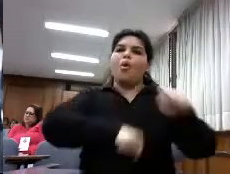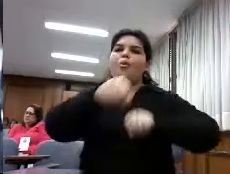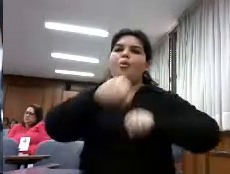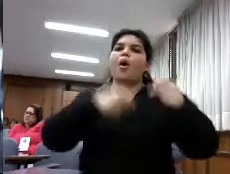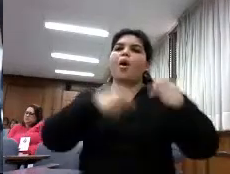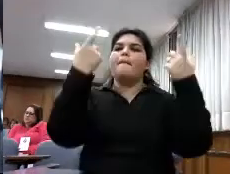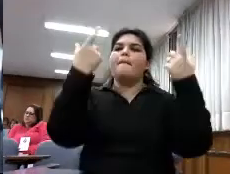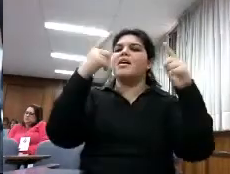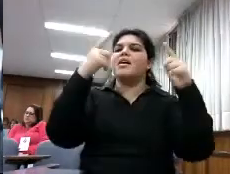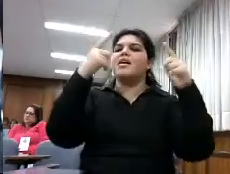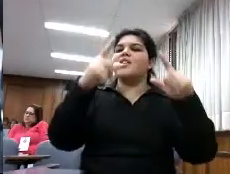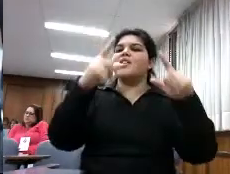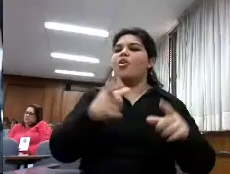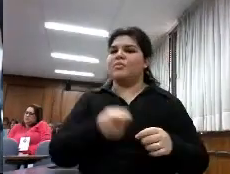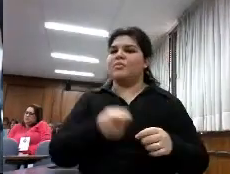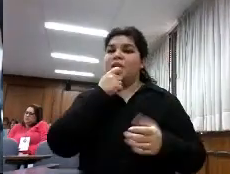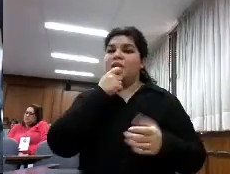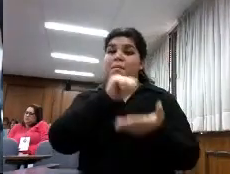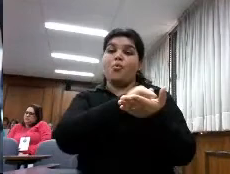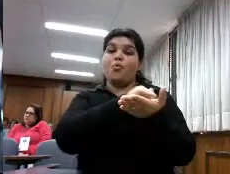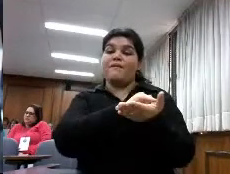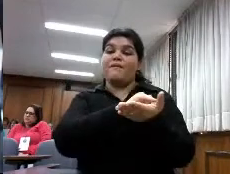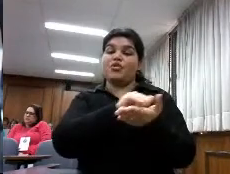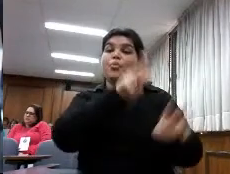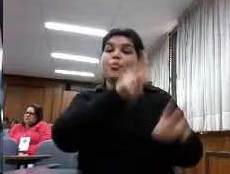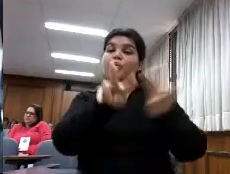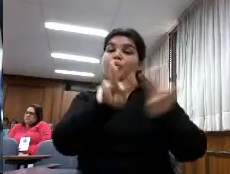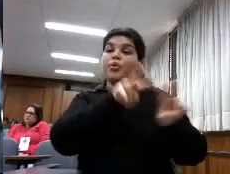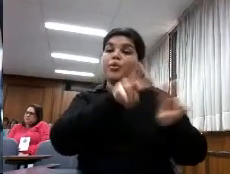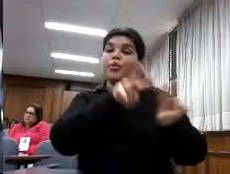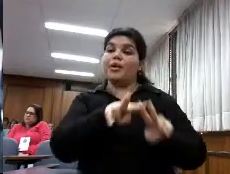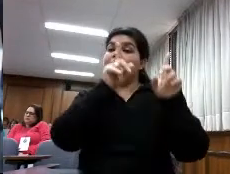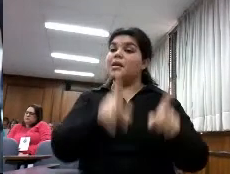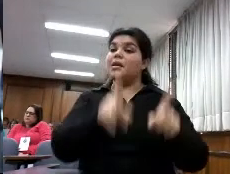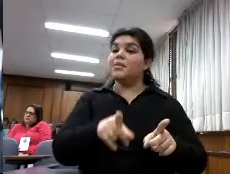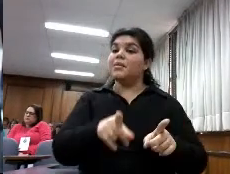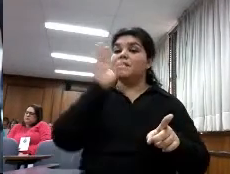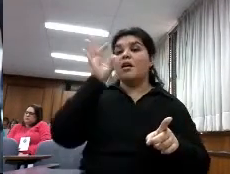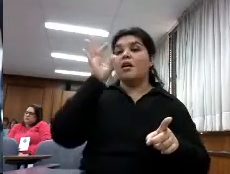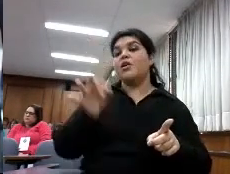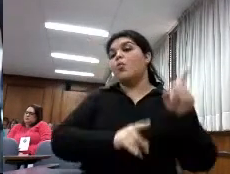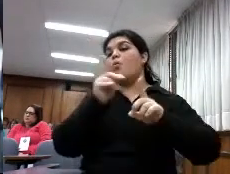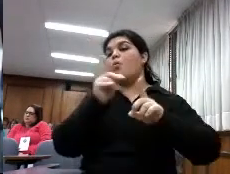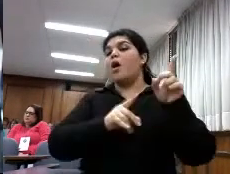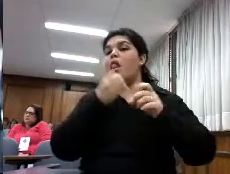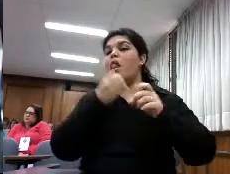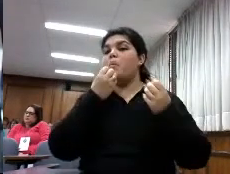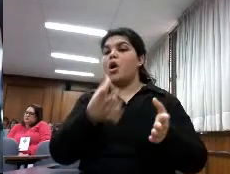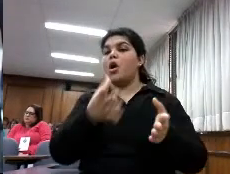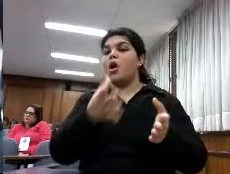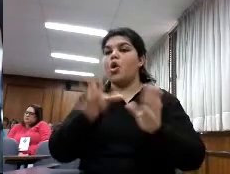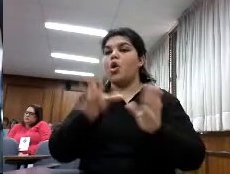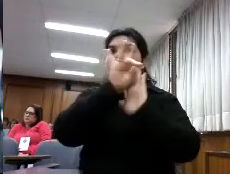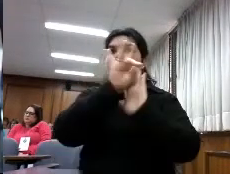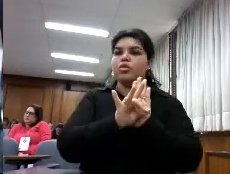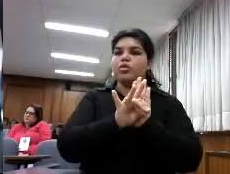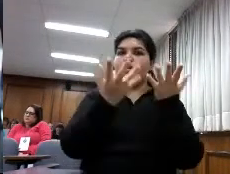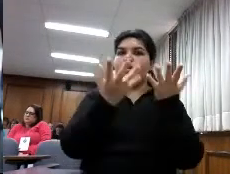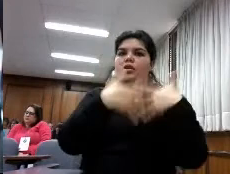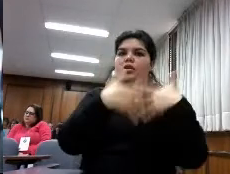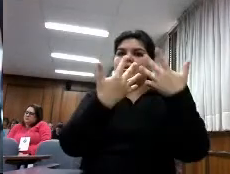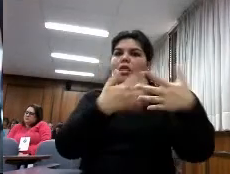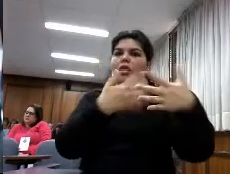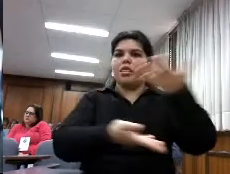y decir por ejemplo que cuáles son las zonas más saludables esos datos se cruzan se remezclan se